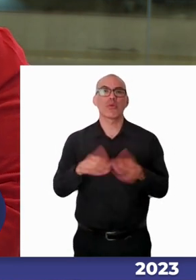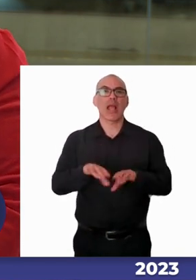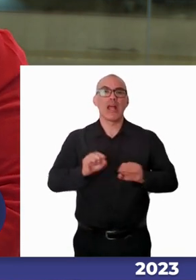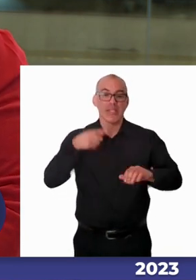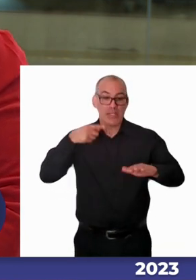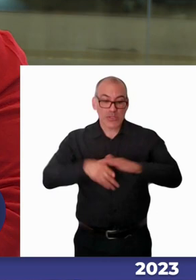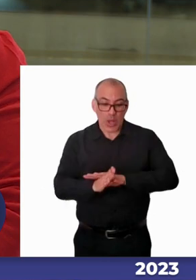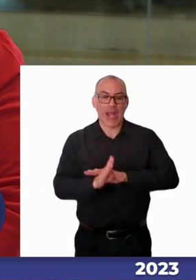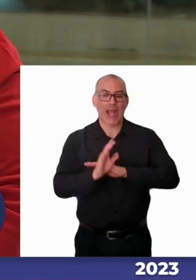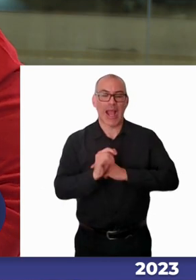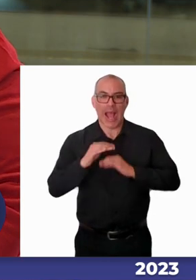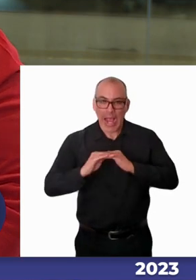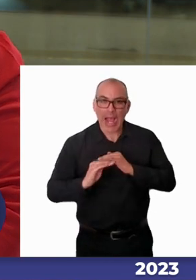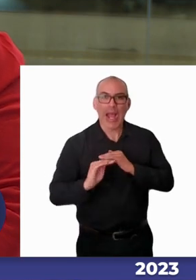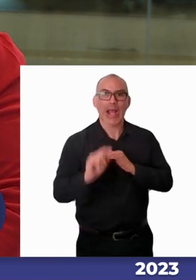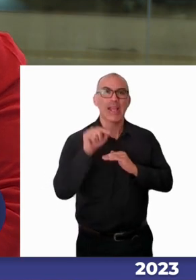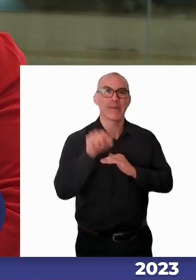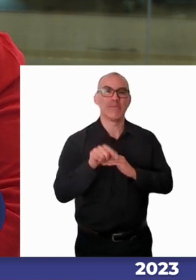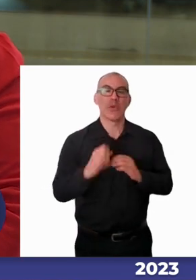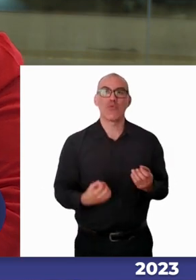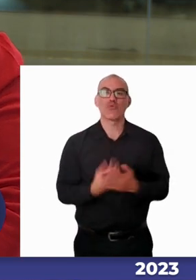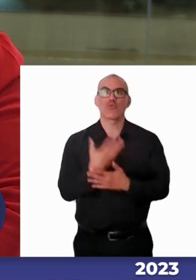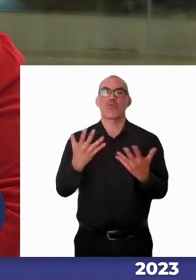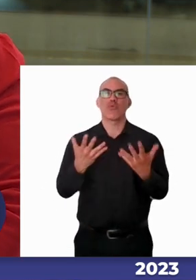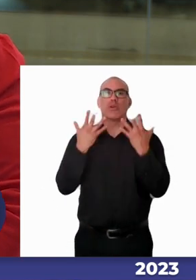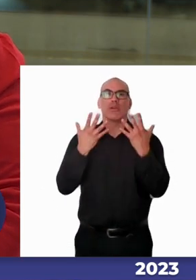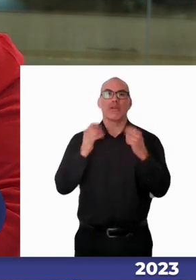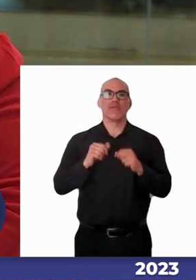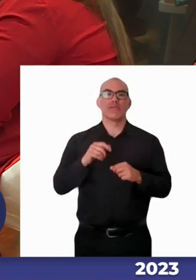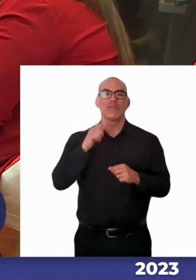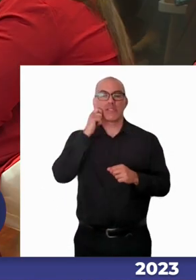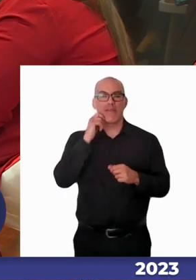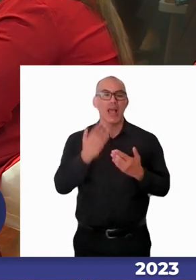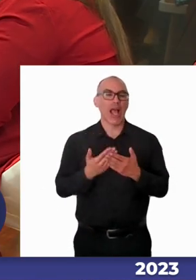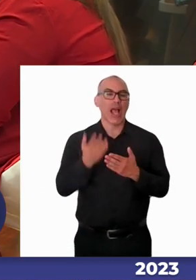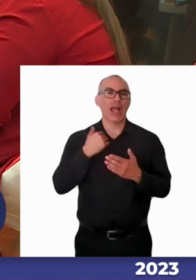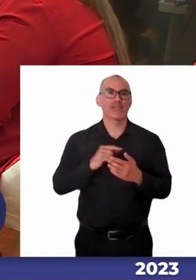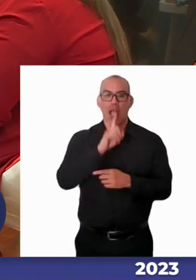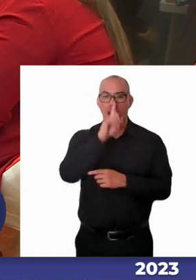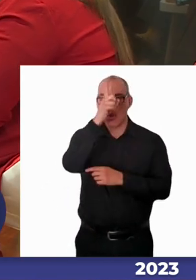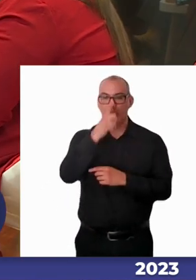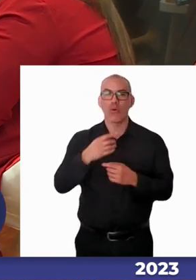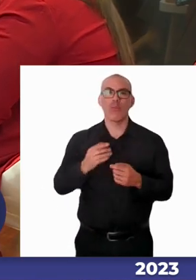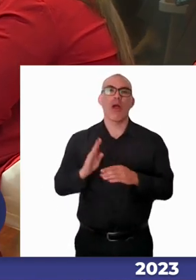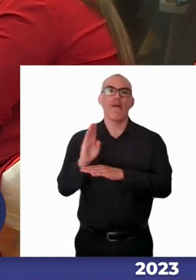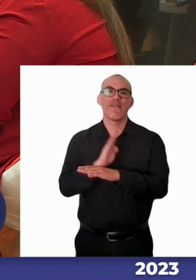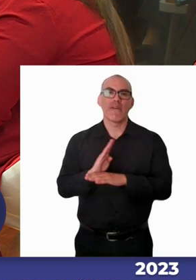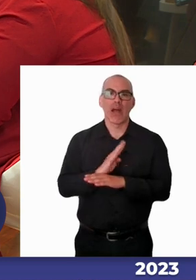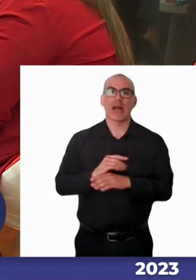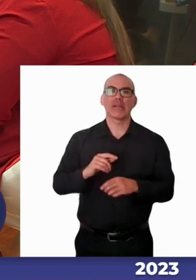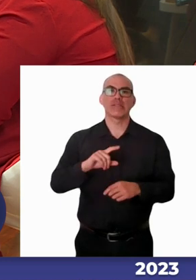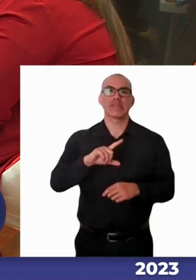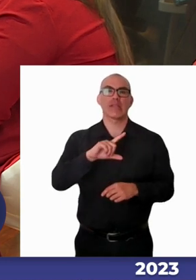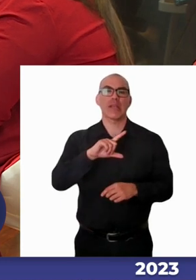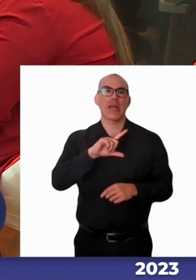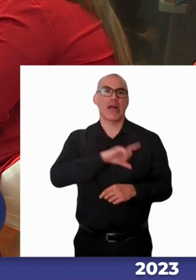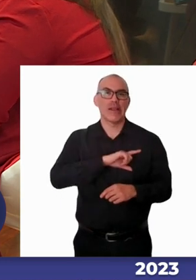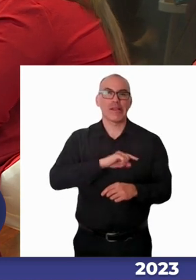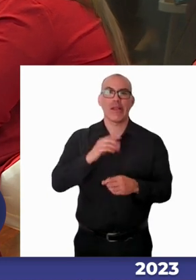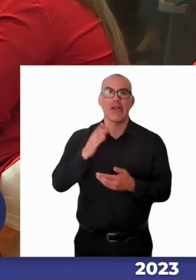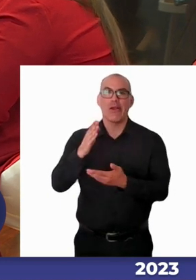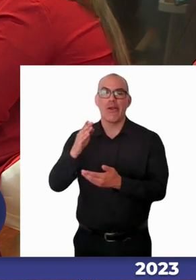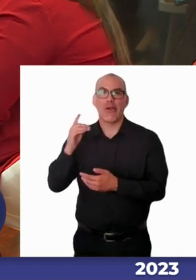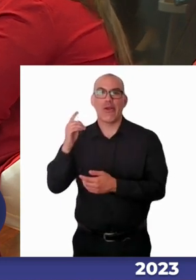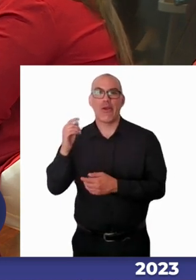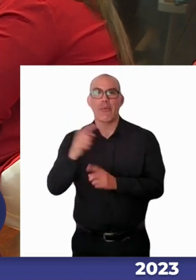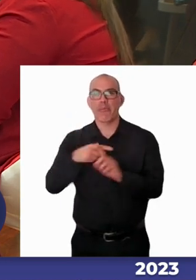es un territorio nuevo, estamos saliendo de esta burbuja que fue la educación básica y media, de esta burbuja que fue estar con